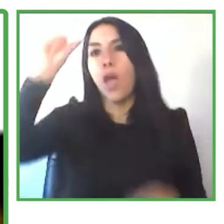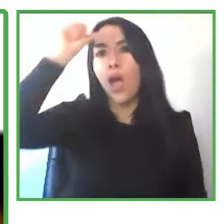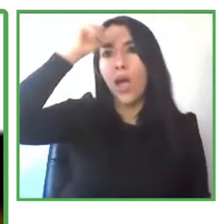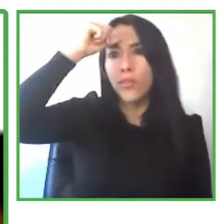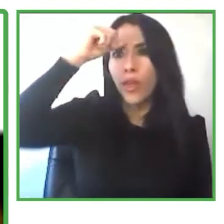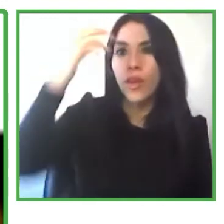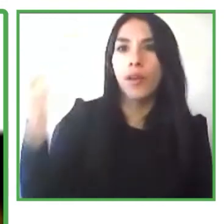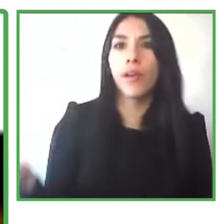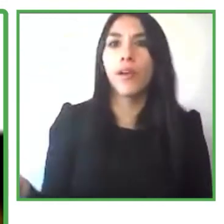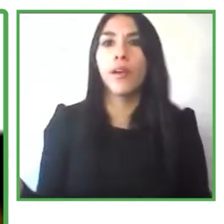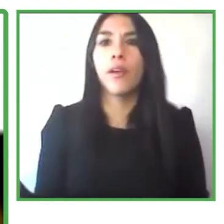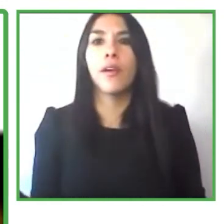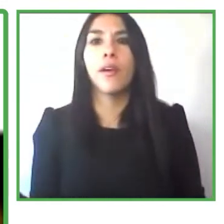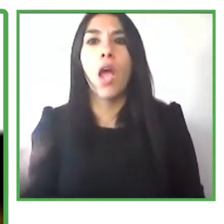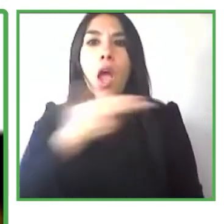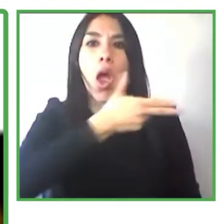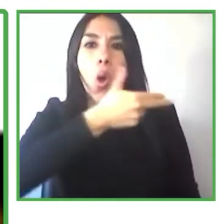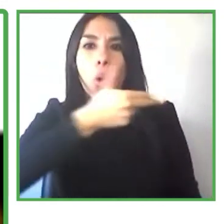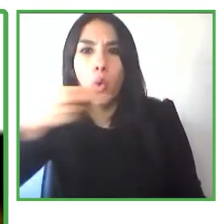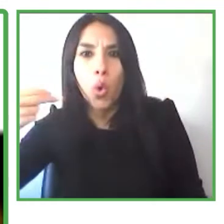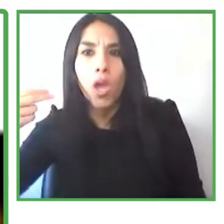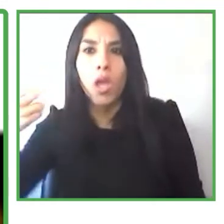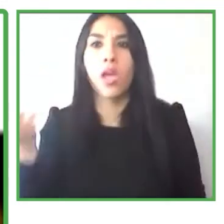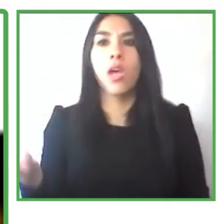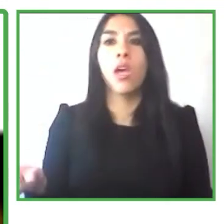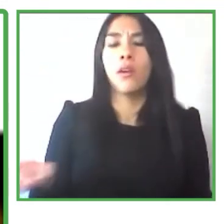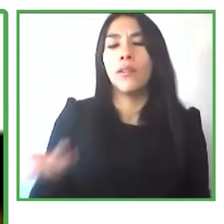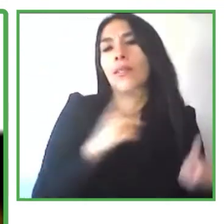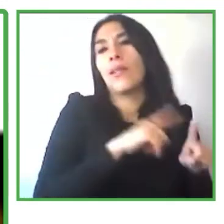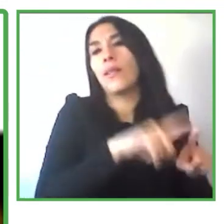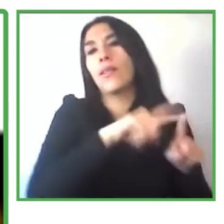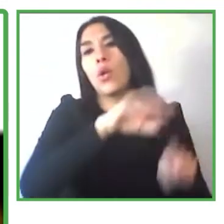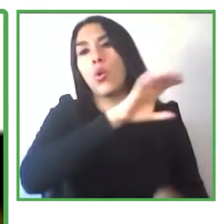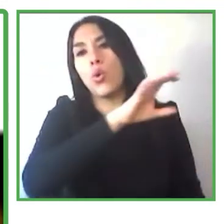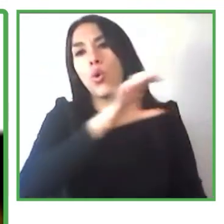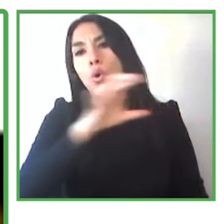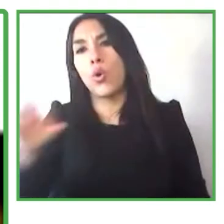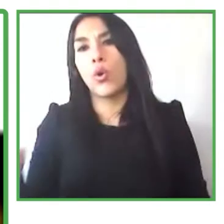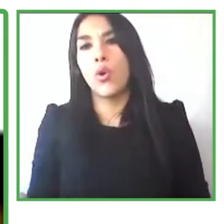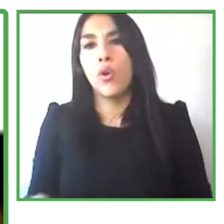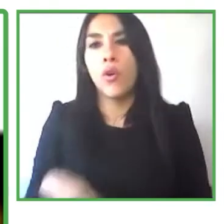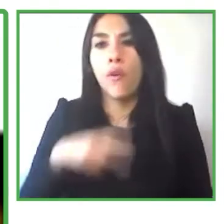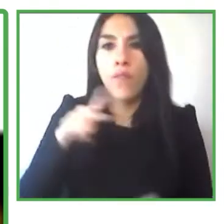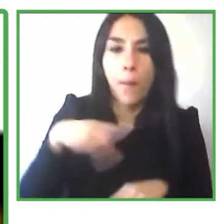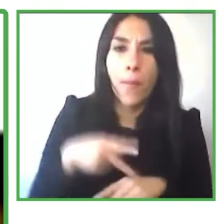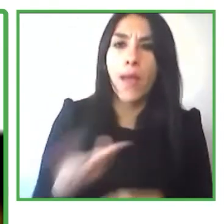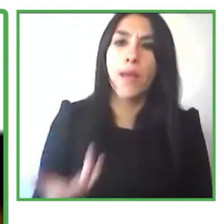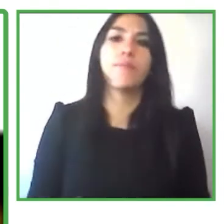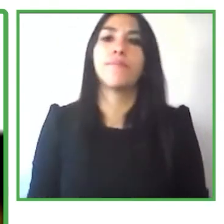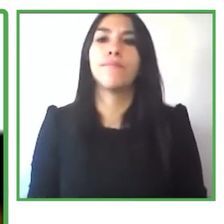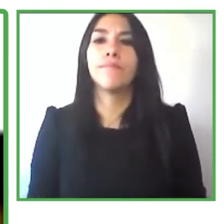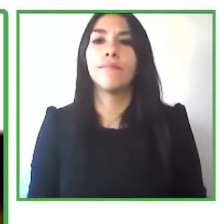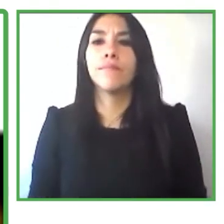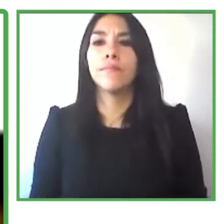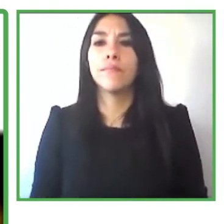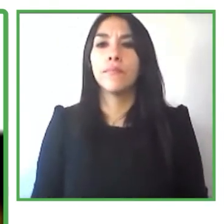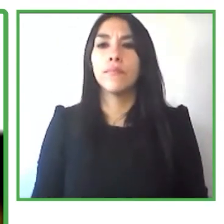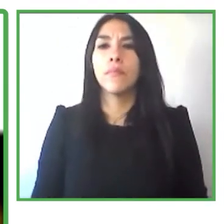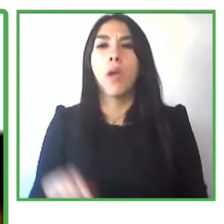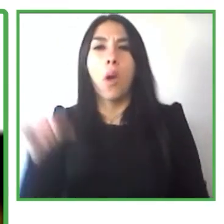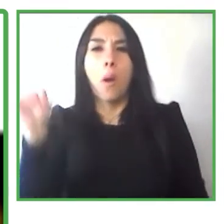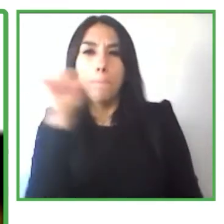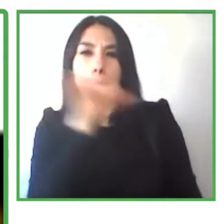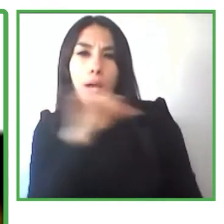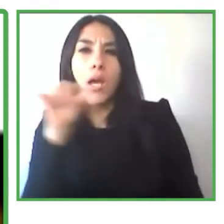de la red de negocio discapacidad que puede jugar un rol crucial en las empresas